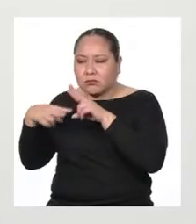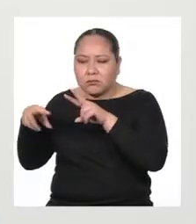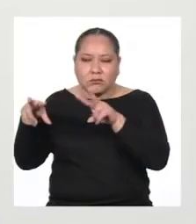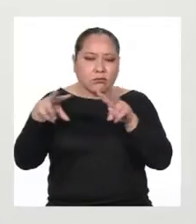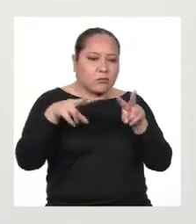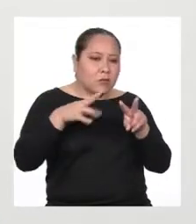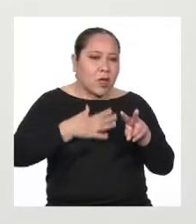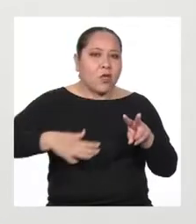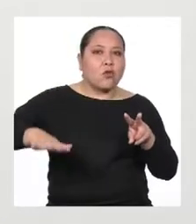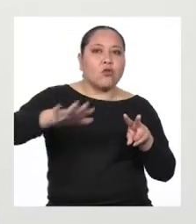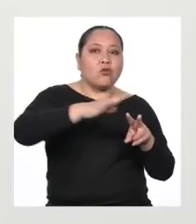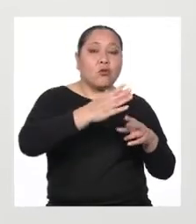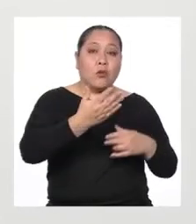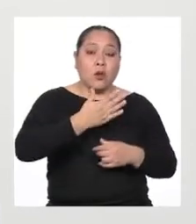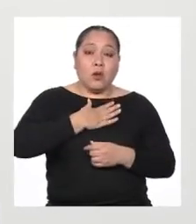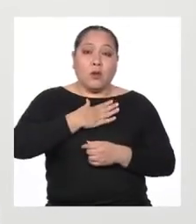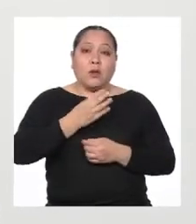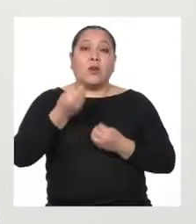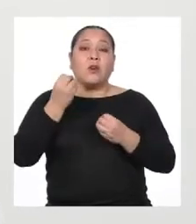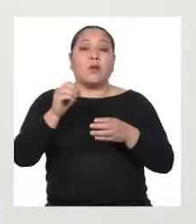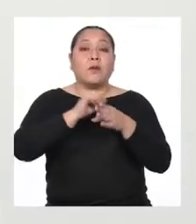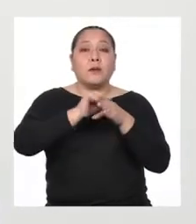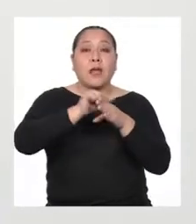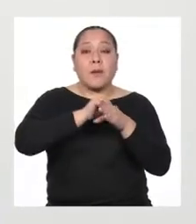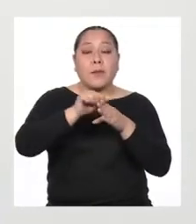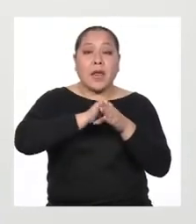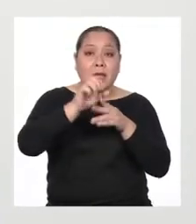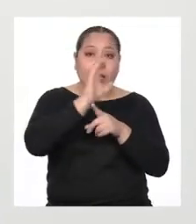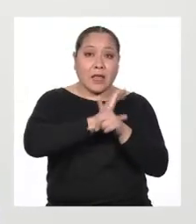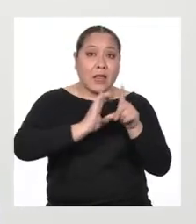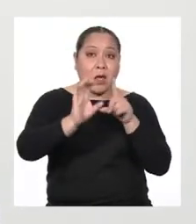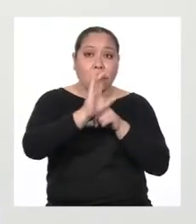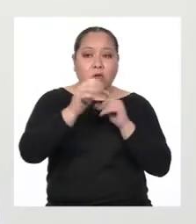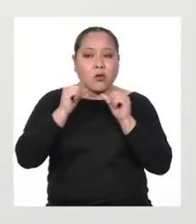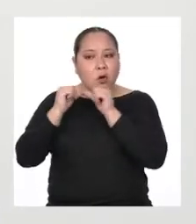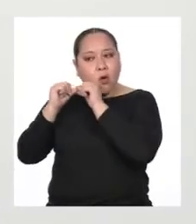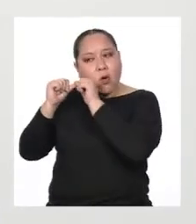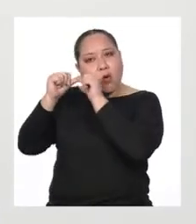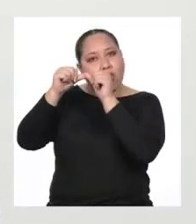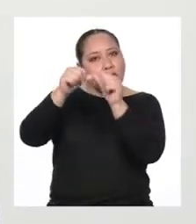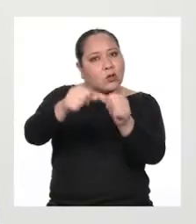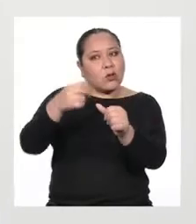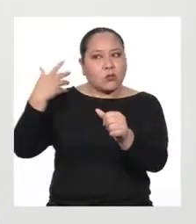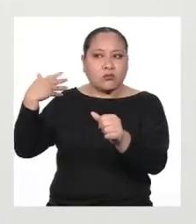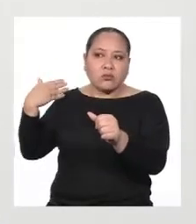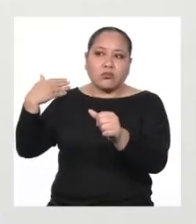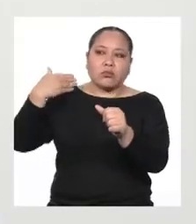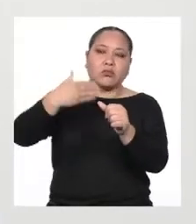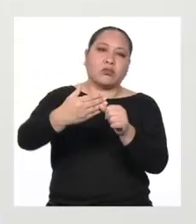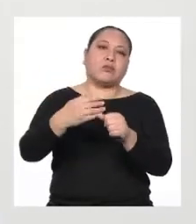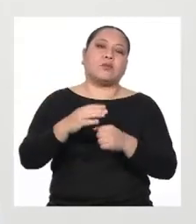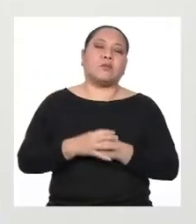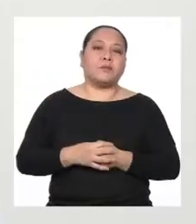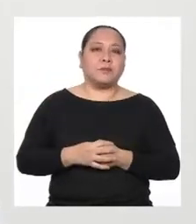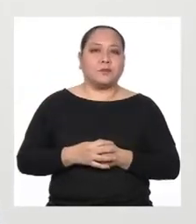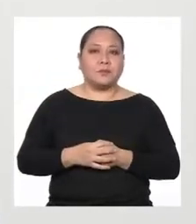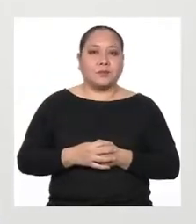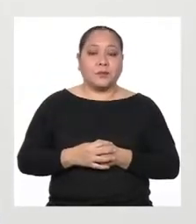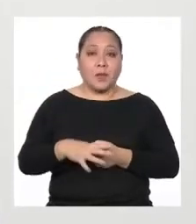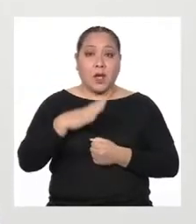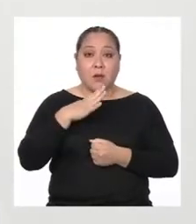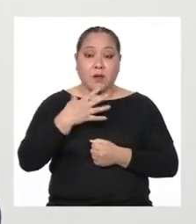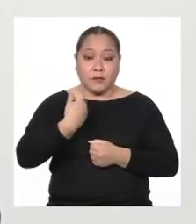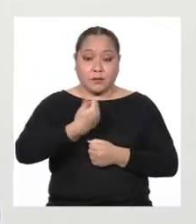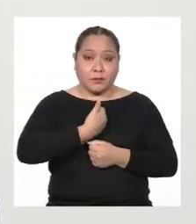lo nuestro Y cómo nuestras prácticas culturales se conservan a lo largo del tiempo Hablando de lo